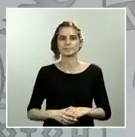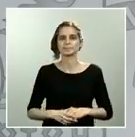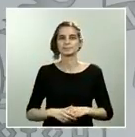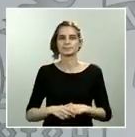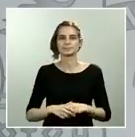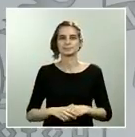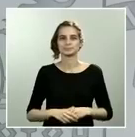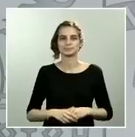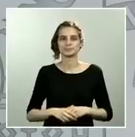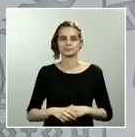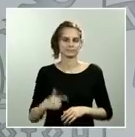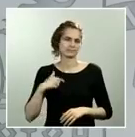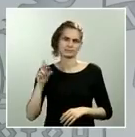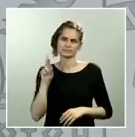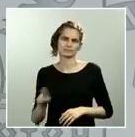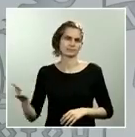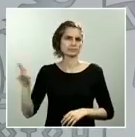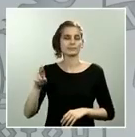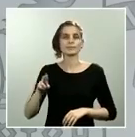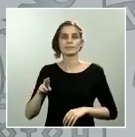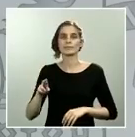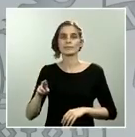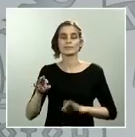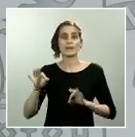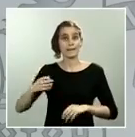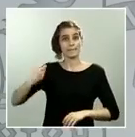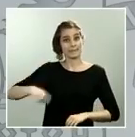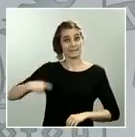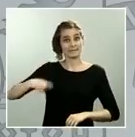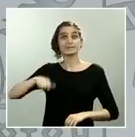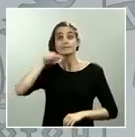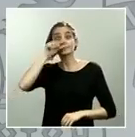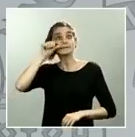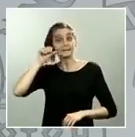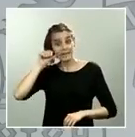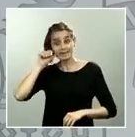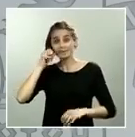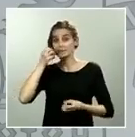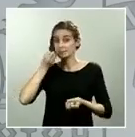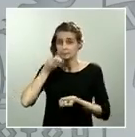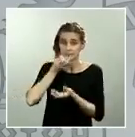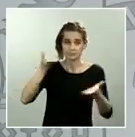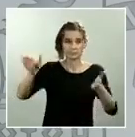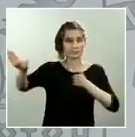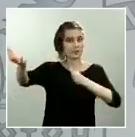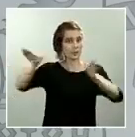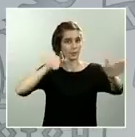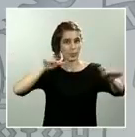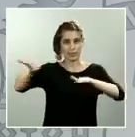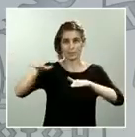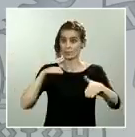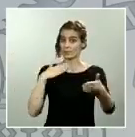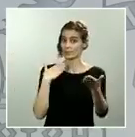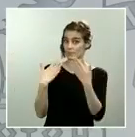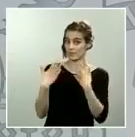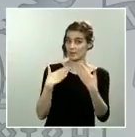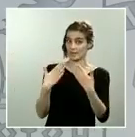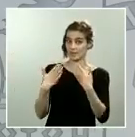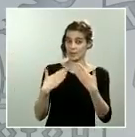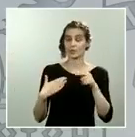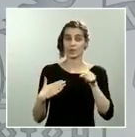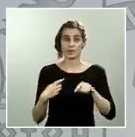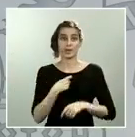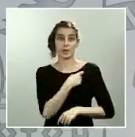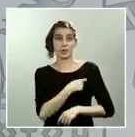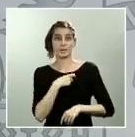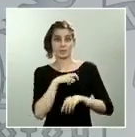trasladado el presidente Sánchez esta convocatoria al diálogo y es en la comisión del Congreso de los Diputados donde